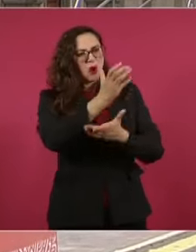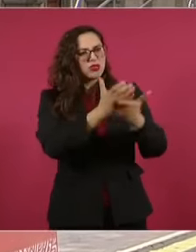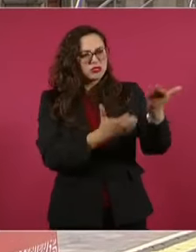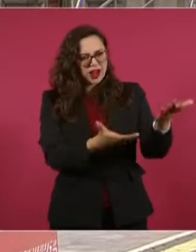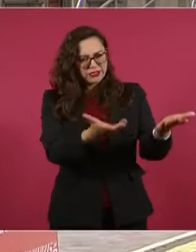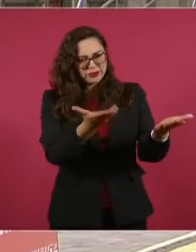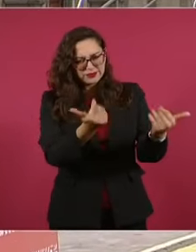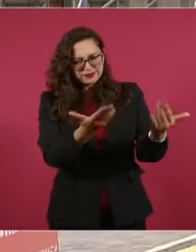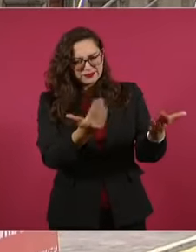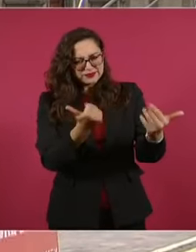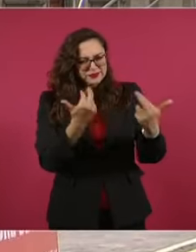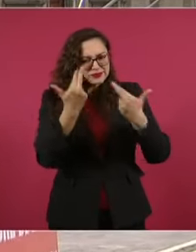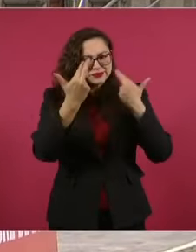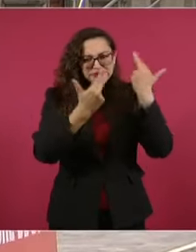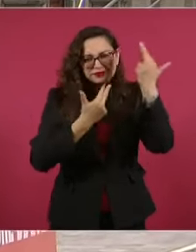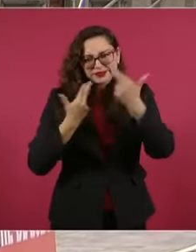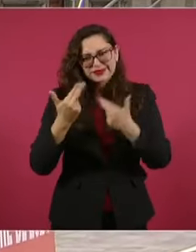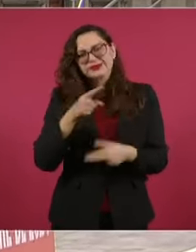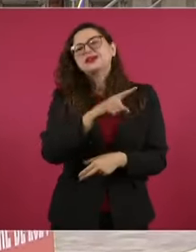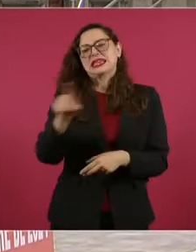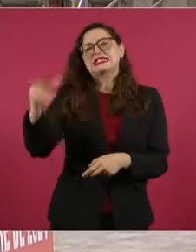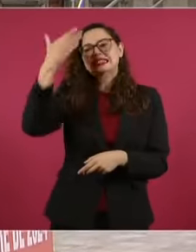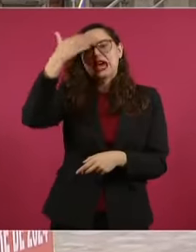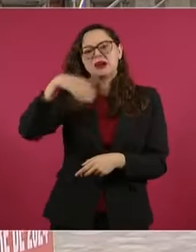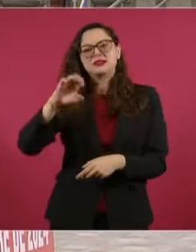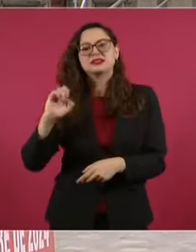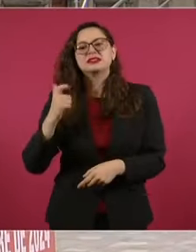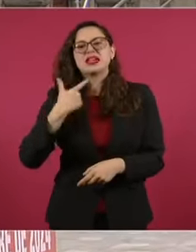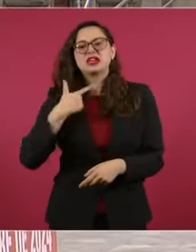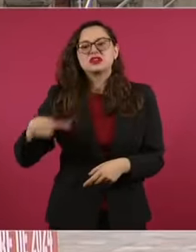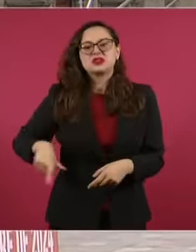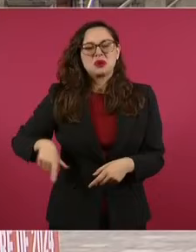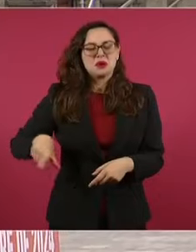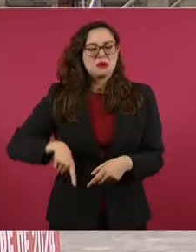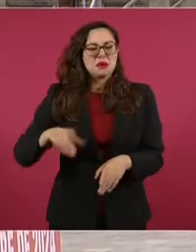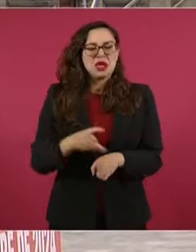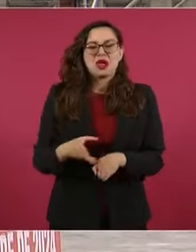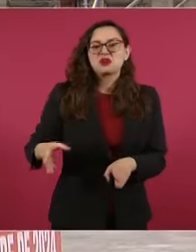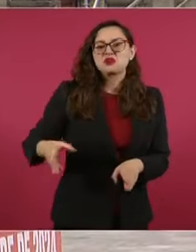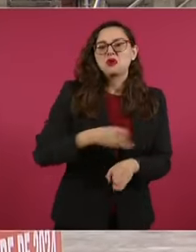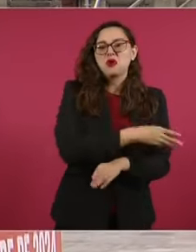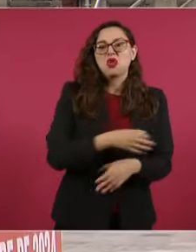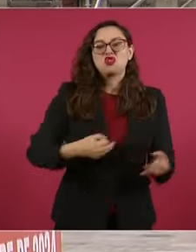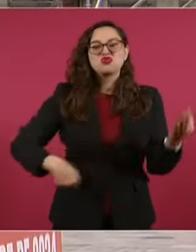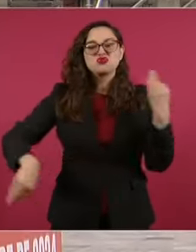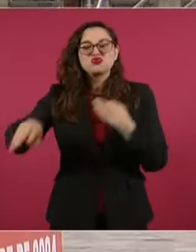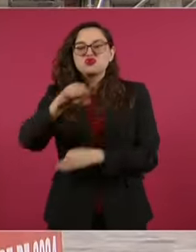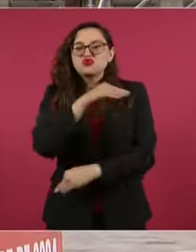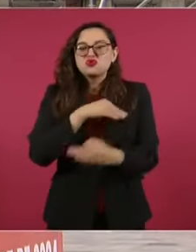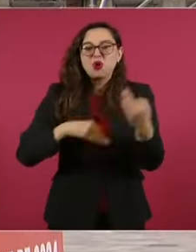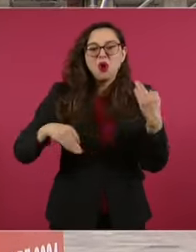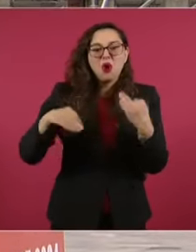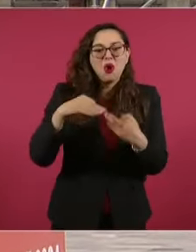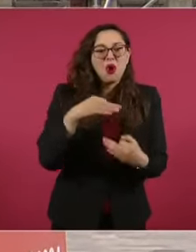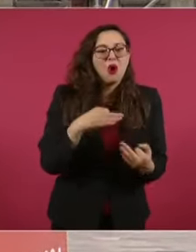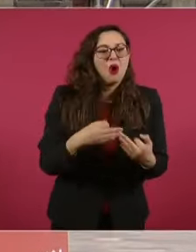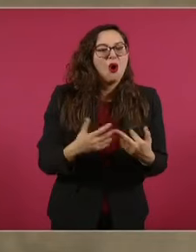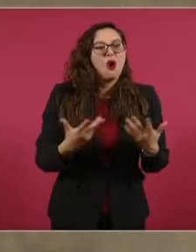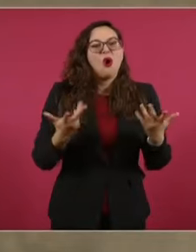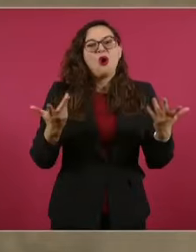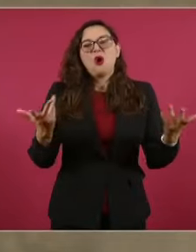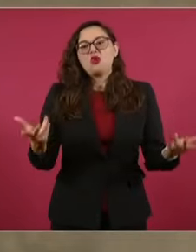hasta los reclusorios, la recolección de basura, el agua, ya no hablemos de los